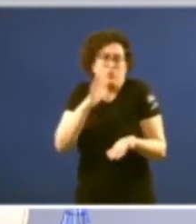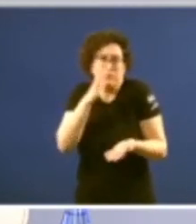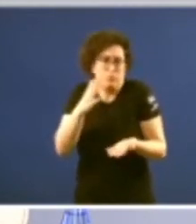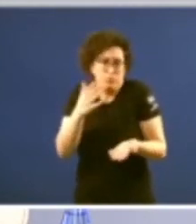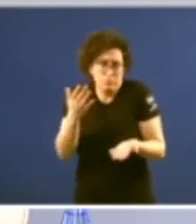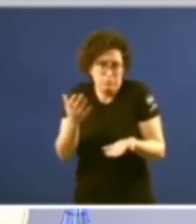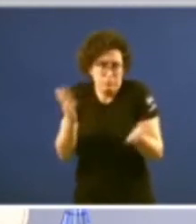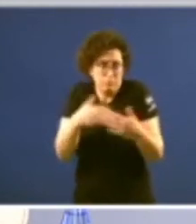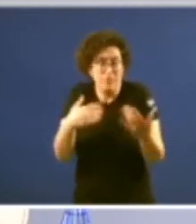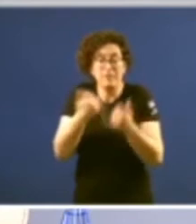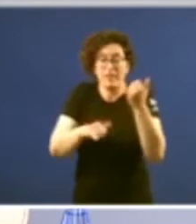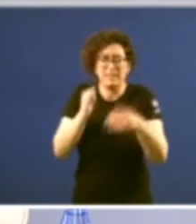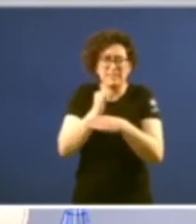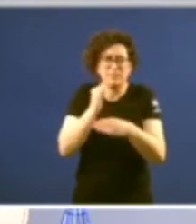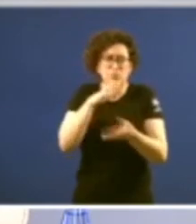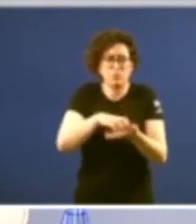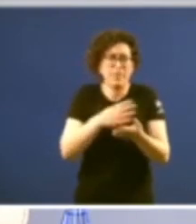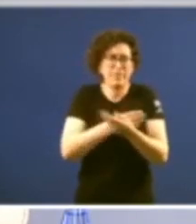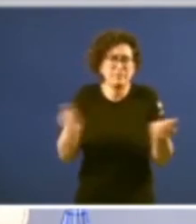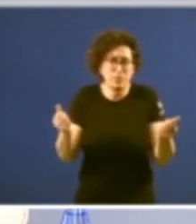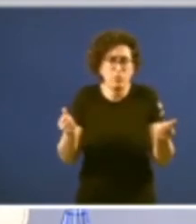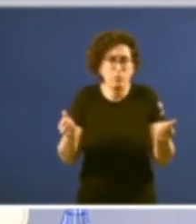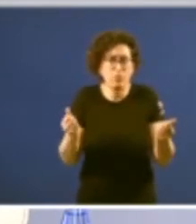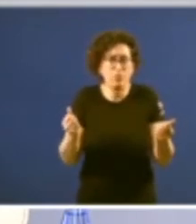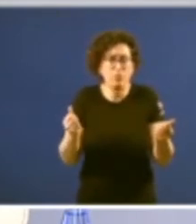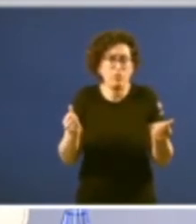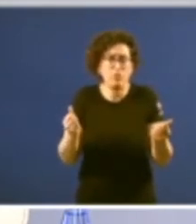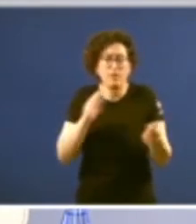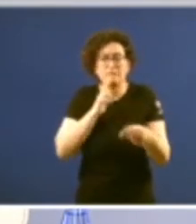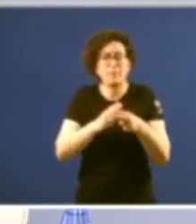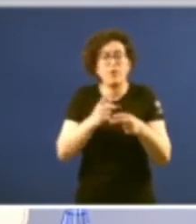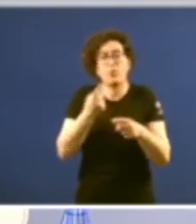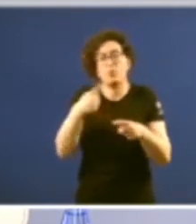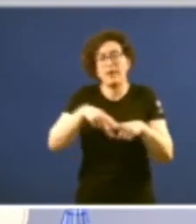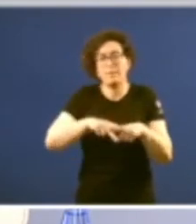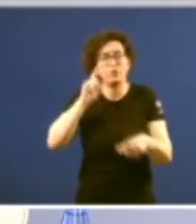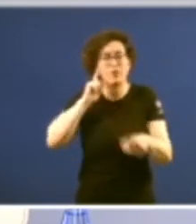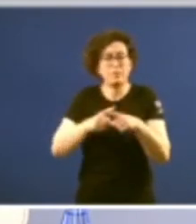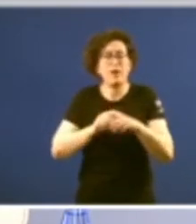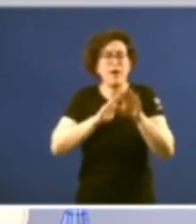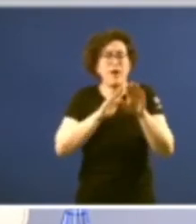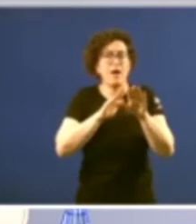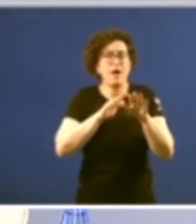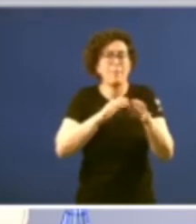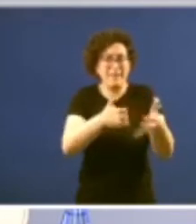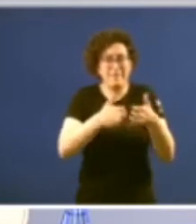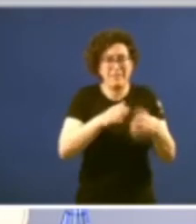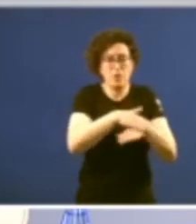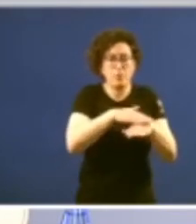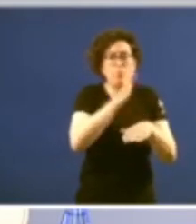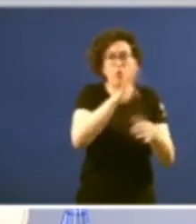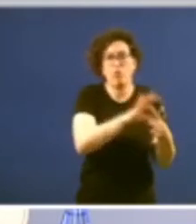tradicionalmente o Instituto da Disolución foi entendido como un arma a favor do Goberno na súa relación co